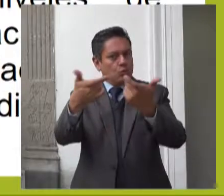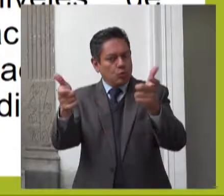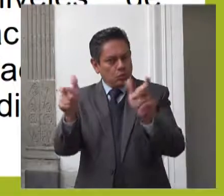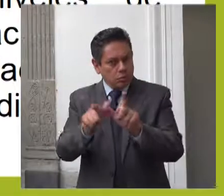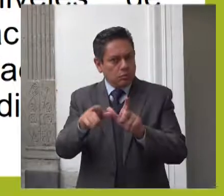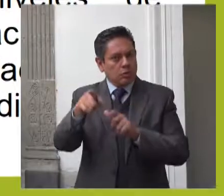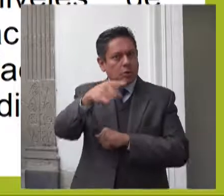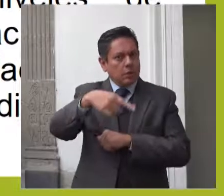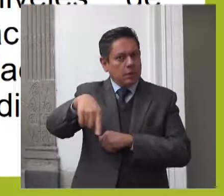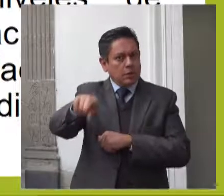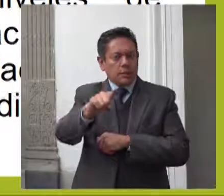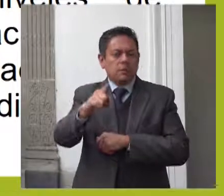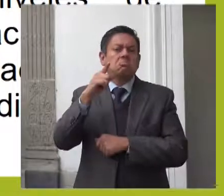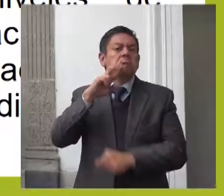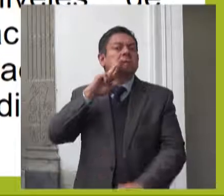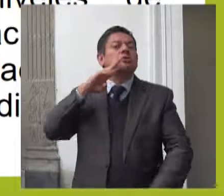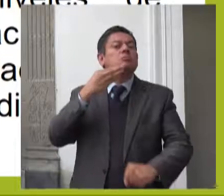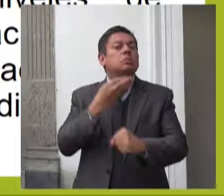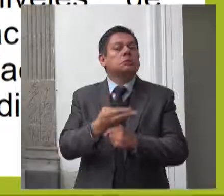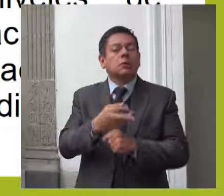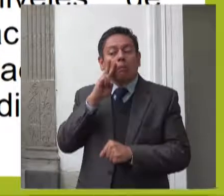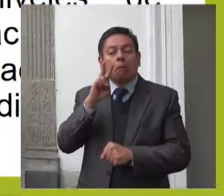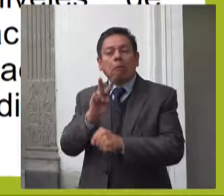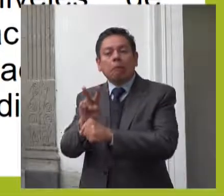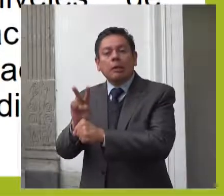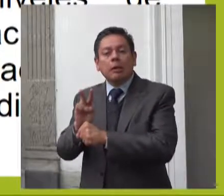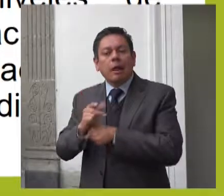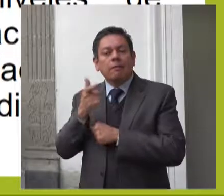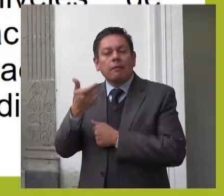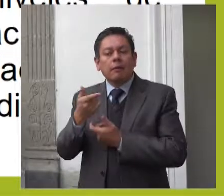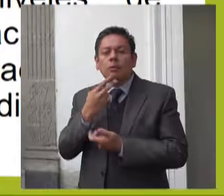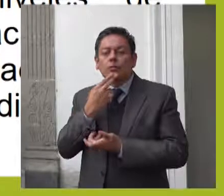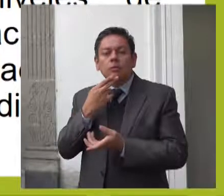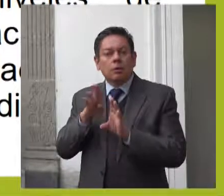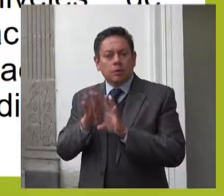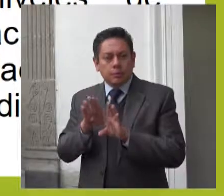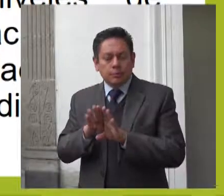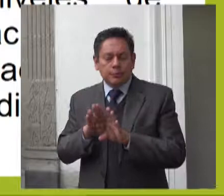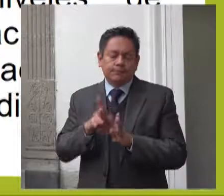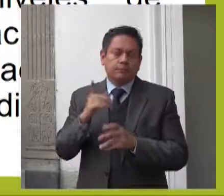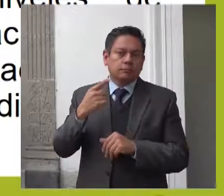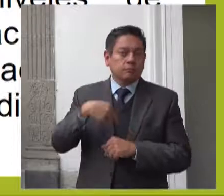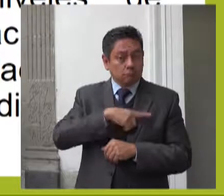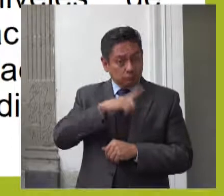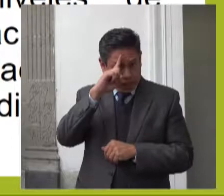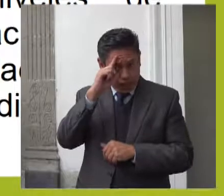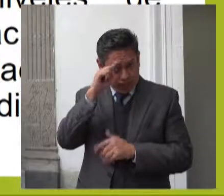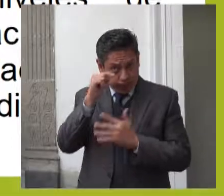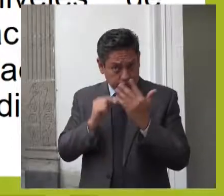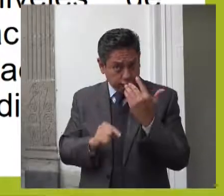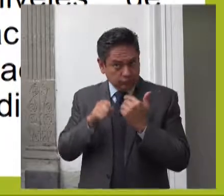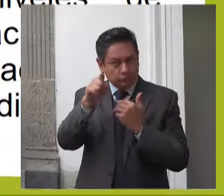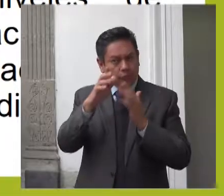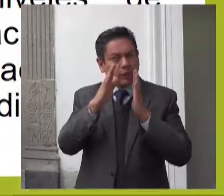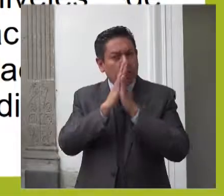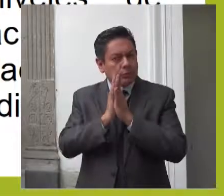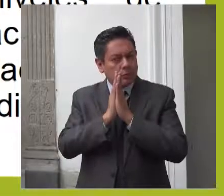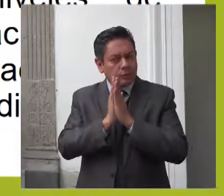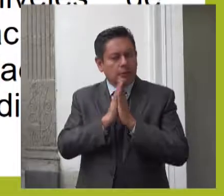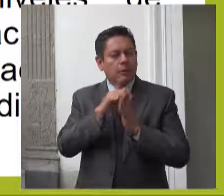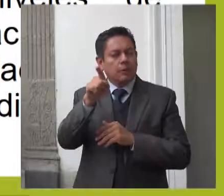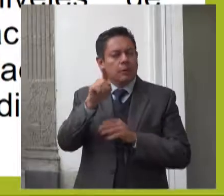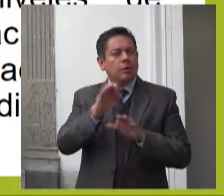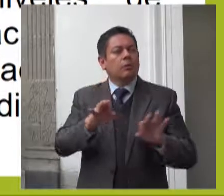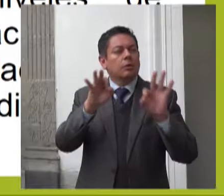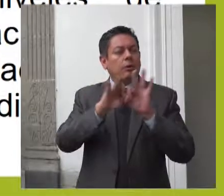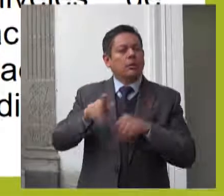para garantizar la transparencia y mejora regulatoria de los anteproyectos de reglas de